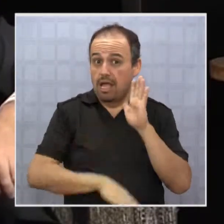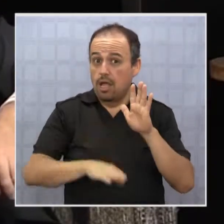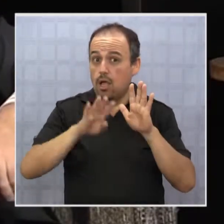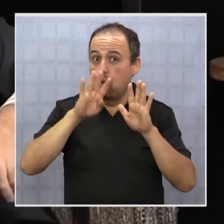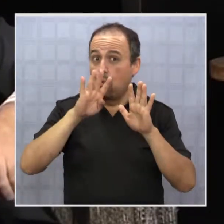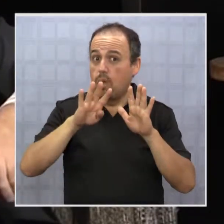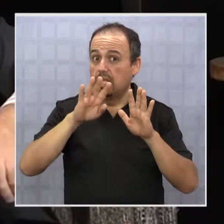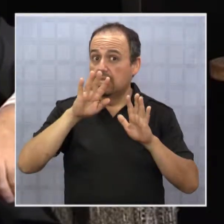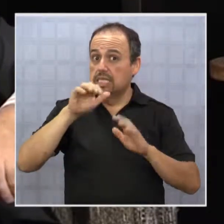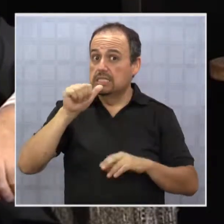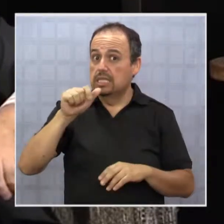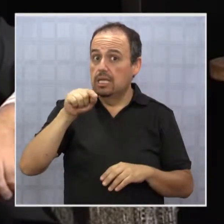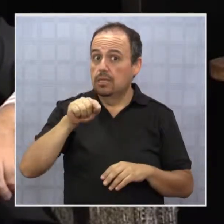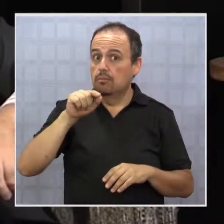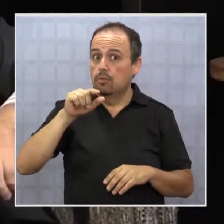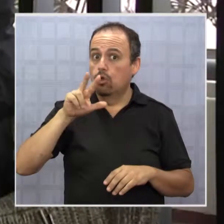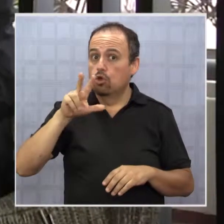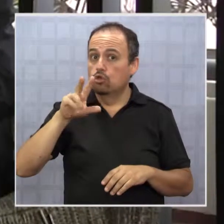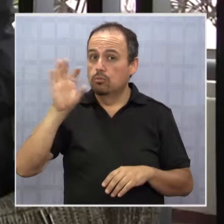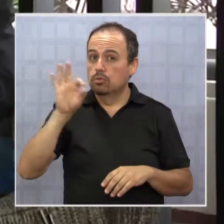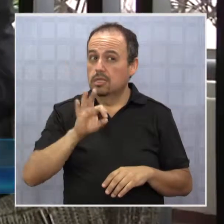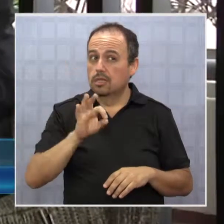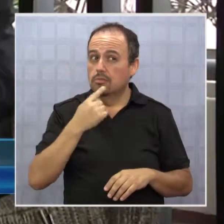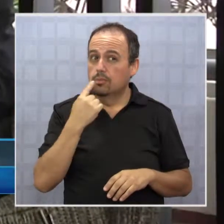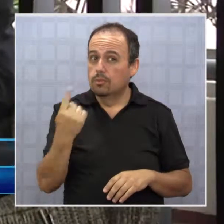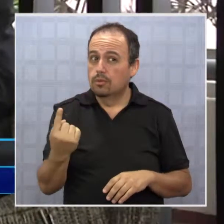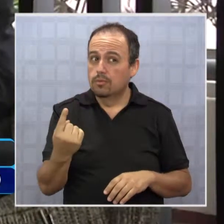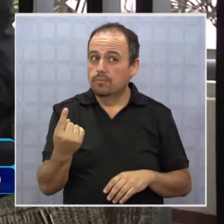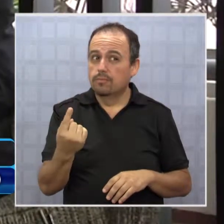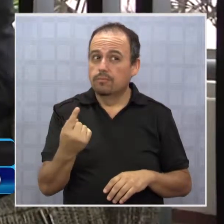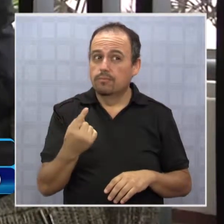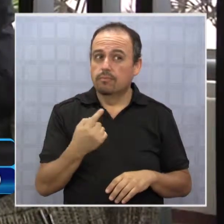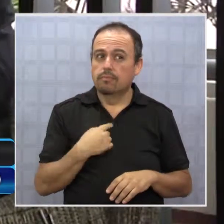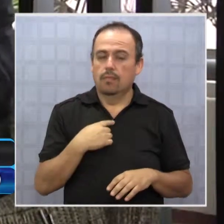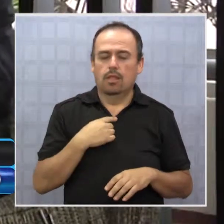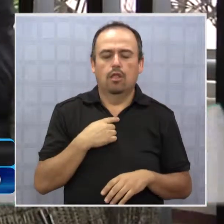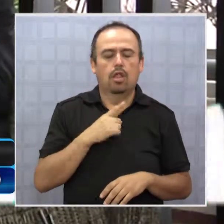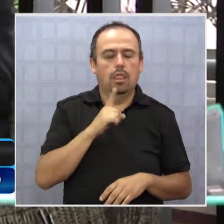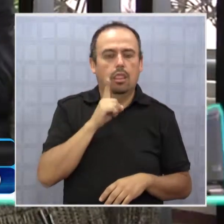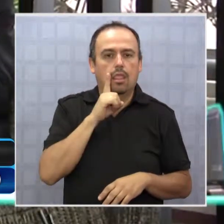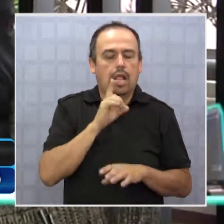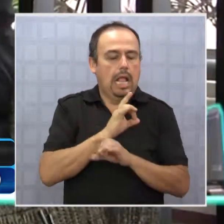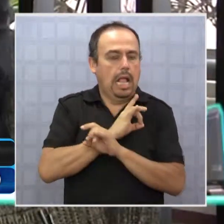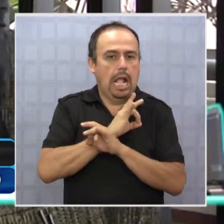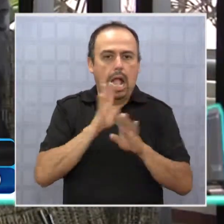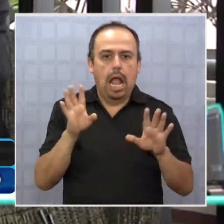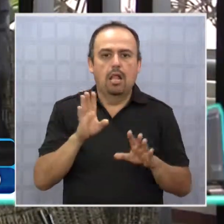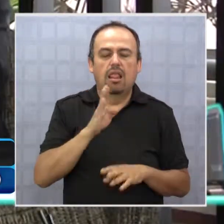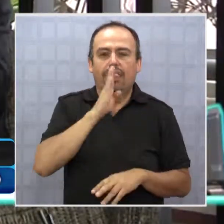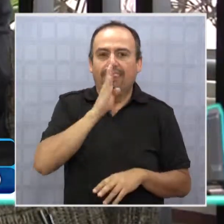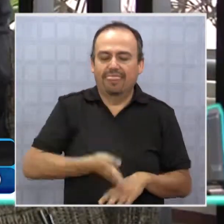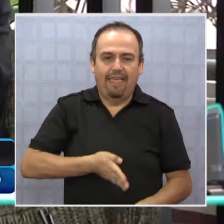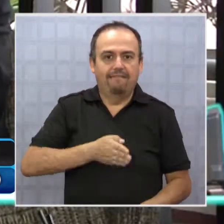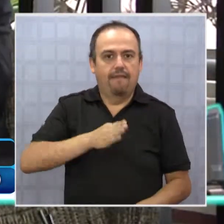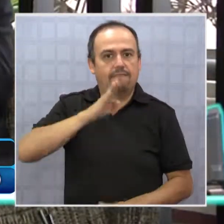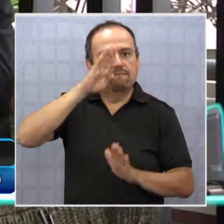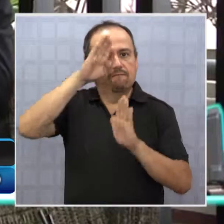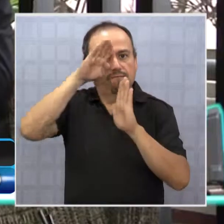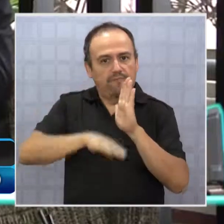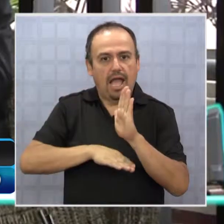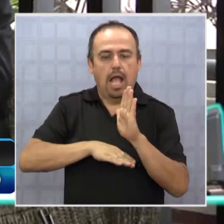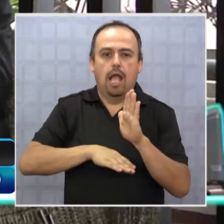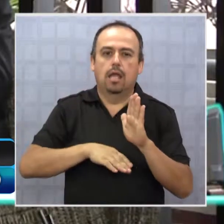46,8%? Mire, tengo muy claro que tenemos que bajar